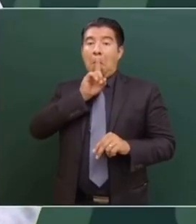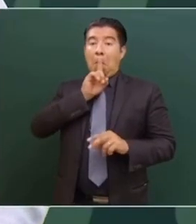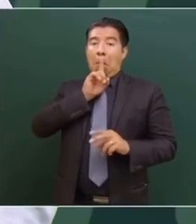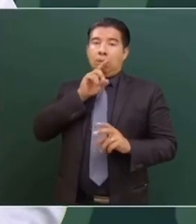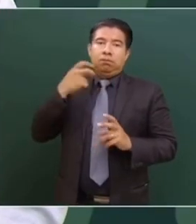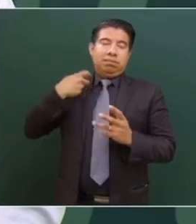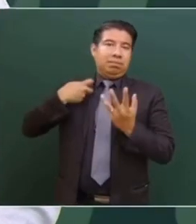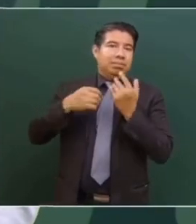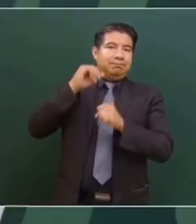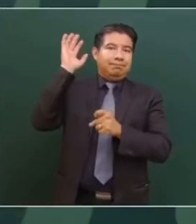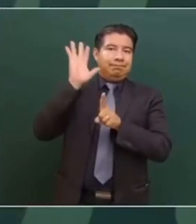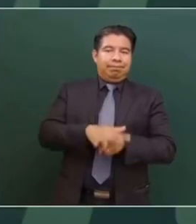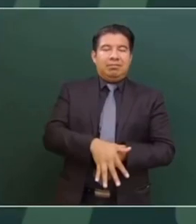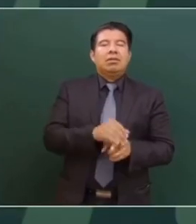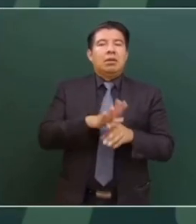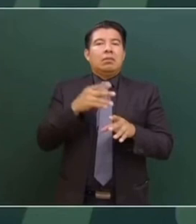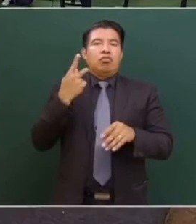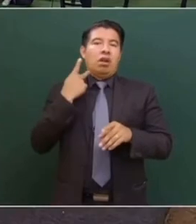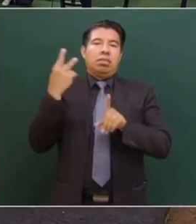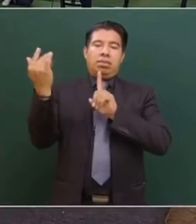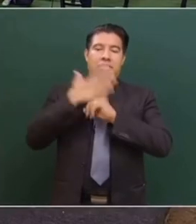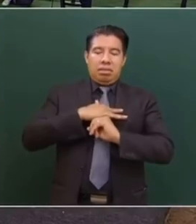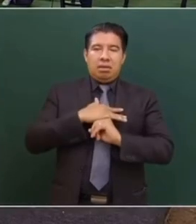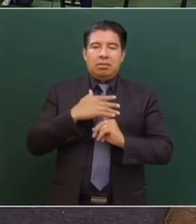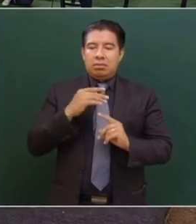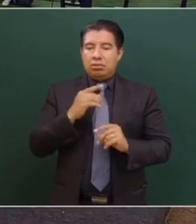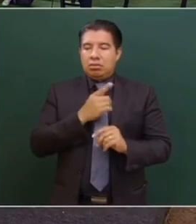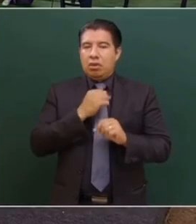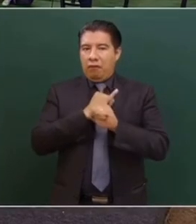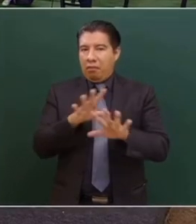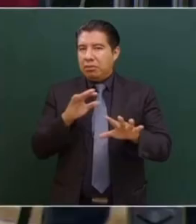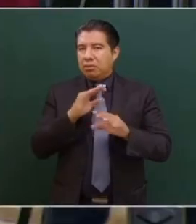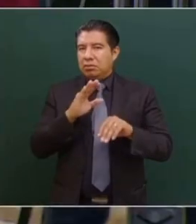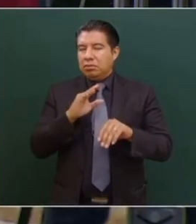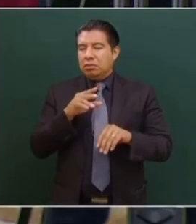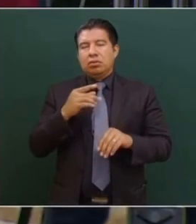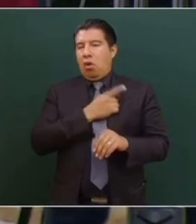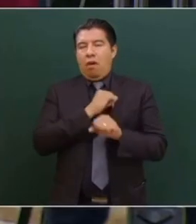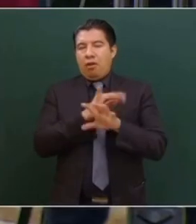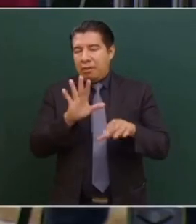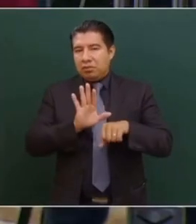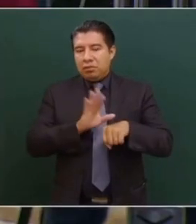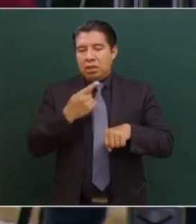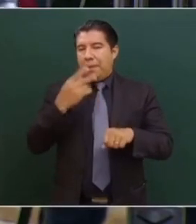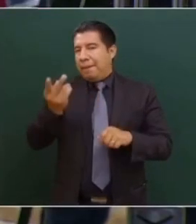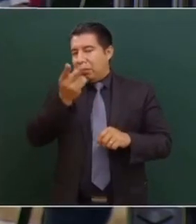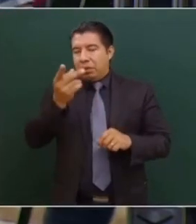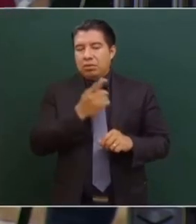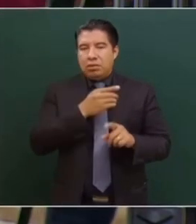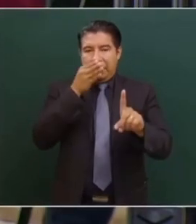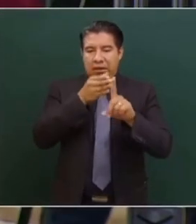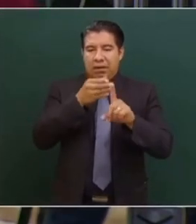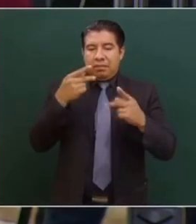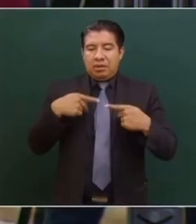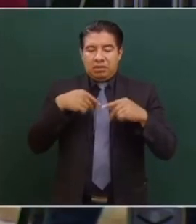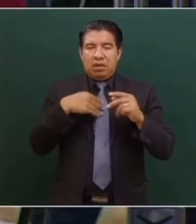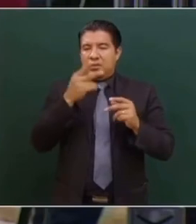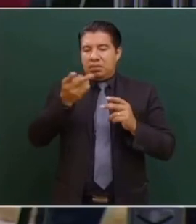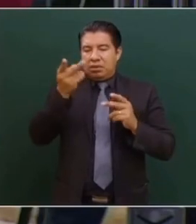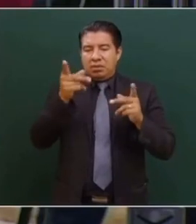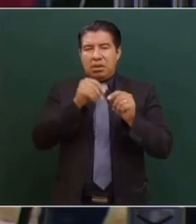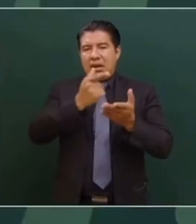políticamente hablando. Presidente, solo informamos que en este caso es un tema muy particular, que es la pregunta que le hice sobre el número de muertos activistas que han sido asesinados.